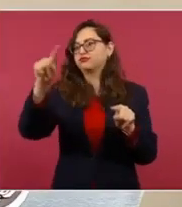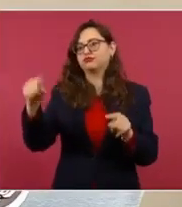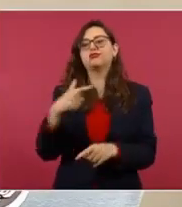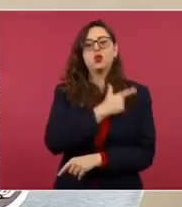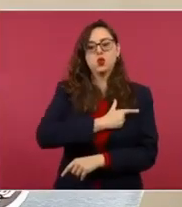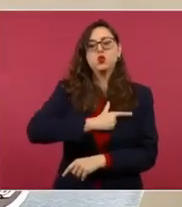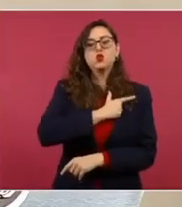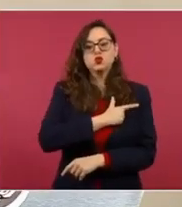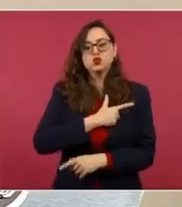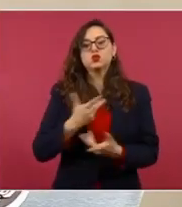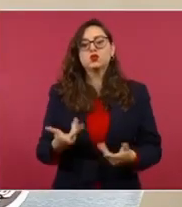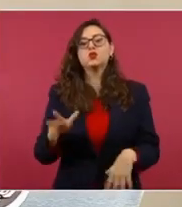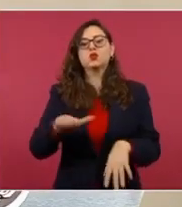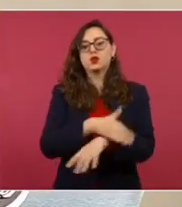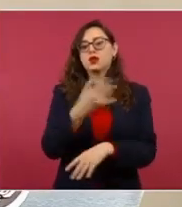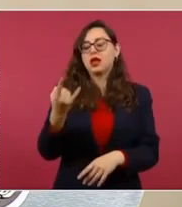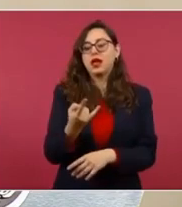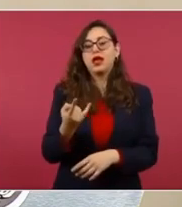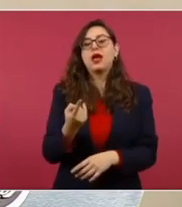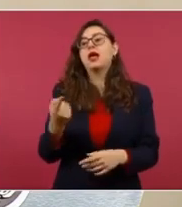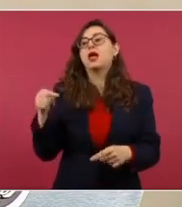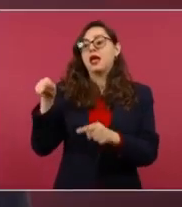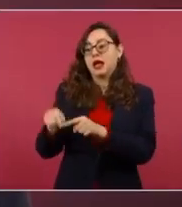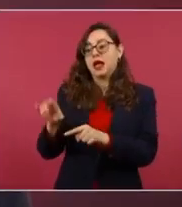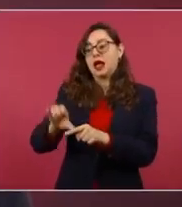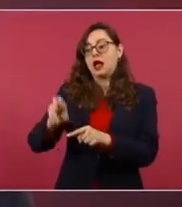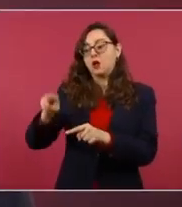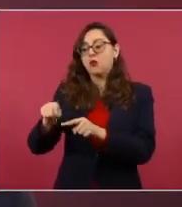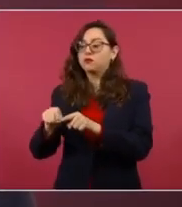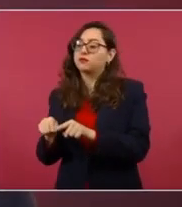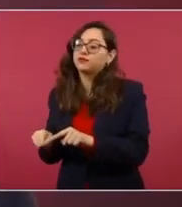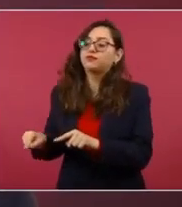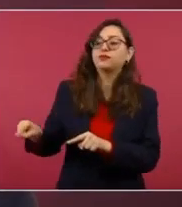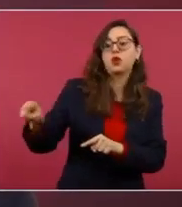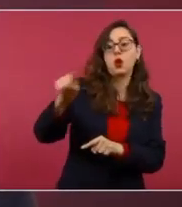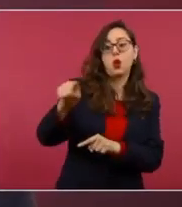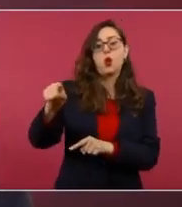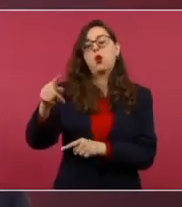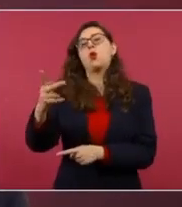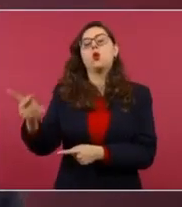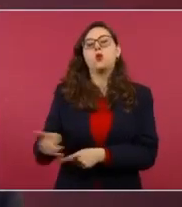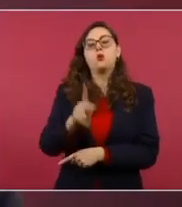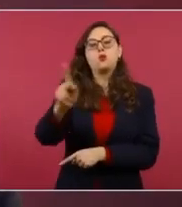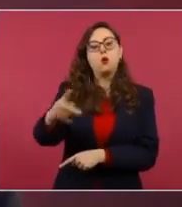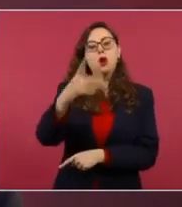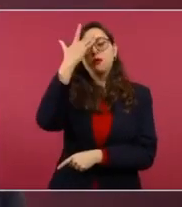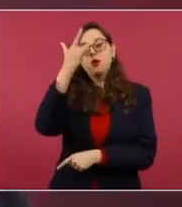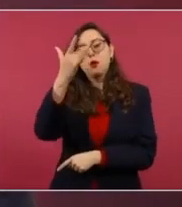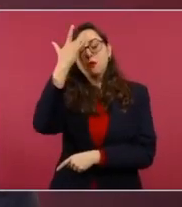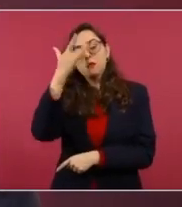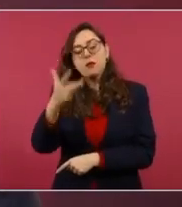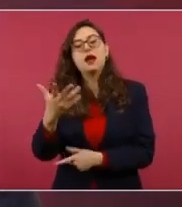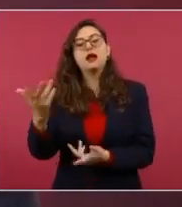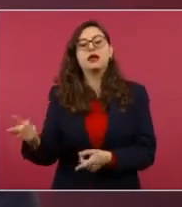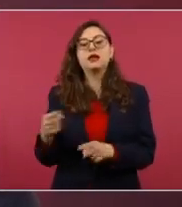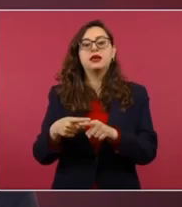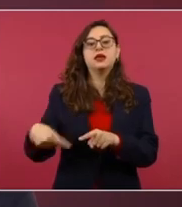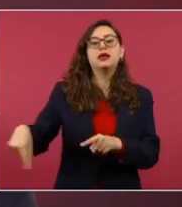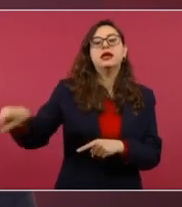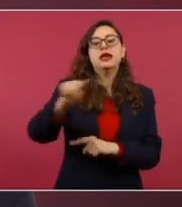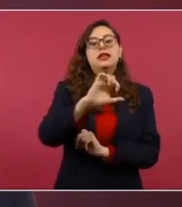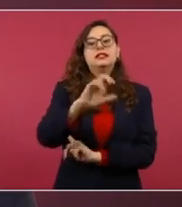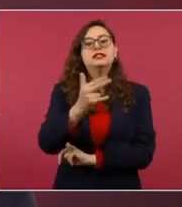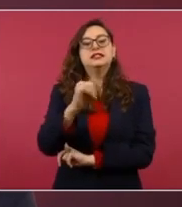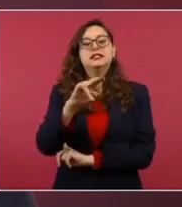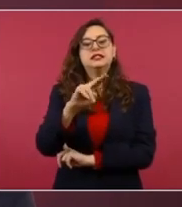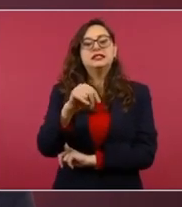de Cancún es Valladolid, que es Pueblo Mágico, luego Chichen Itza, que por supuesto es una zona arqueológica patrimonio de la humanidad, luego en Izamal, que